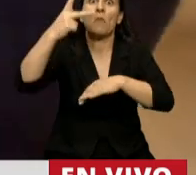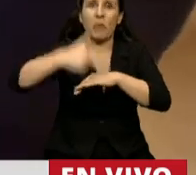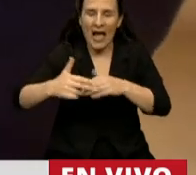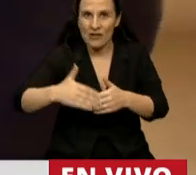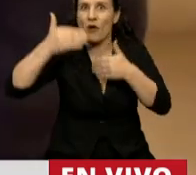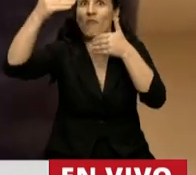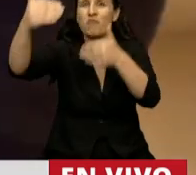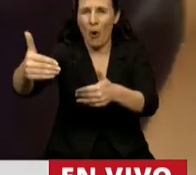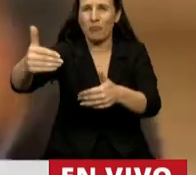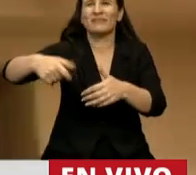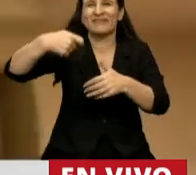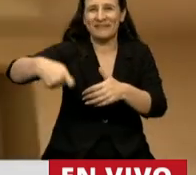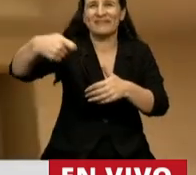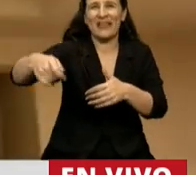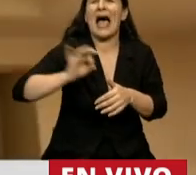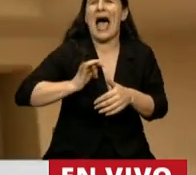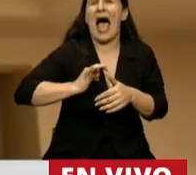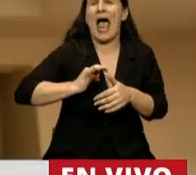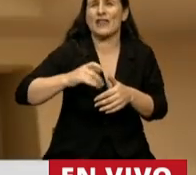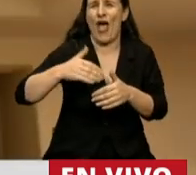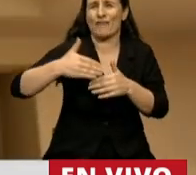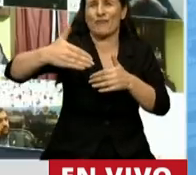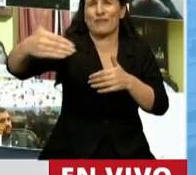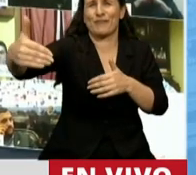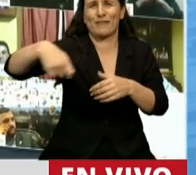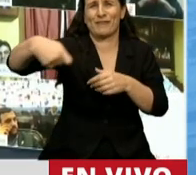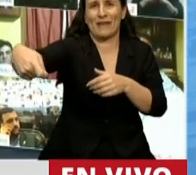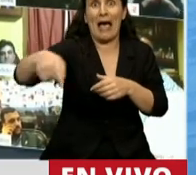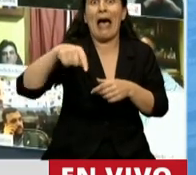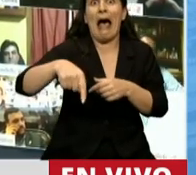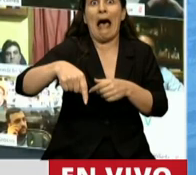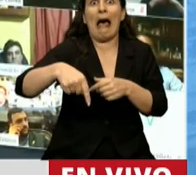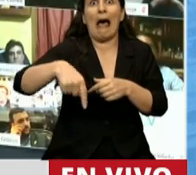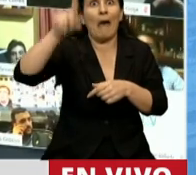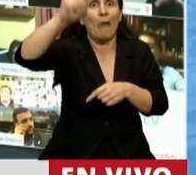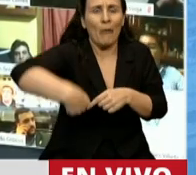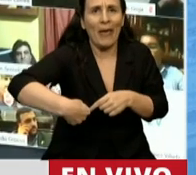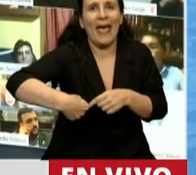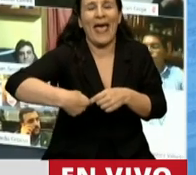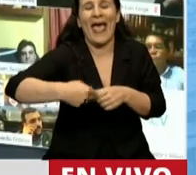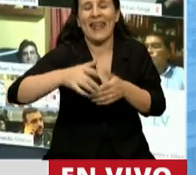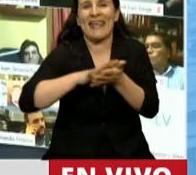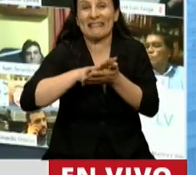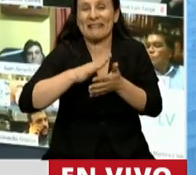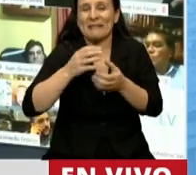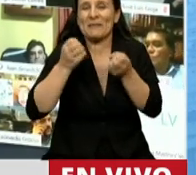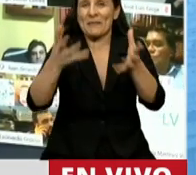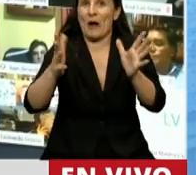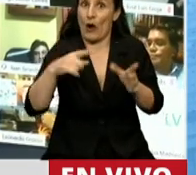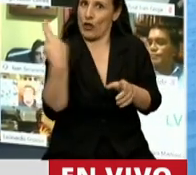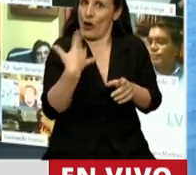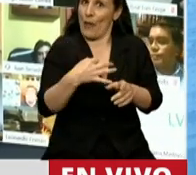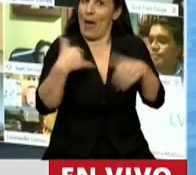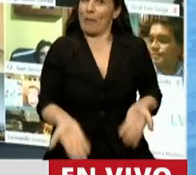devolución de capital muchos años hacia adelante, abre una ventana enorme si la sabemos aprovechar